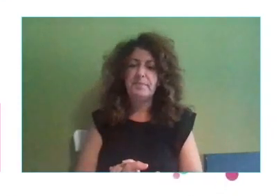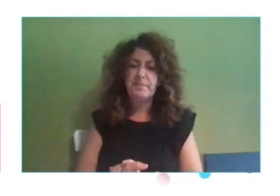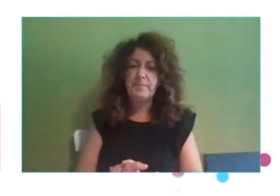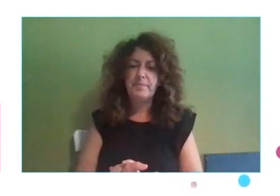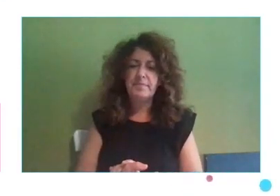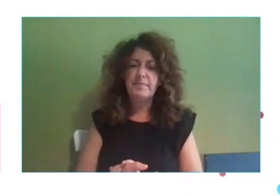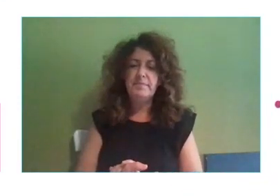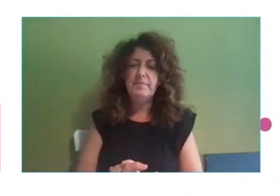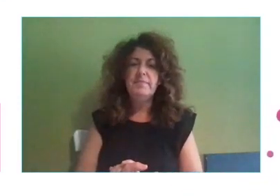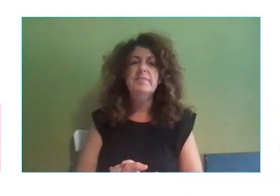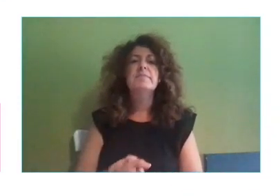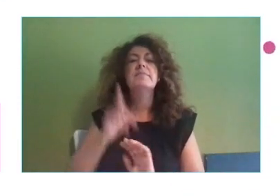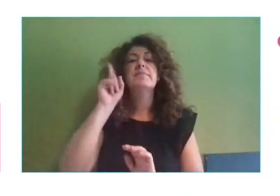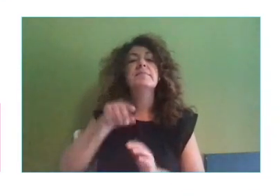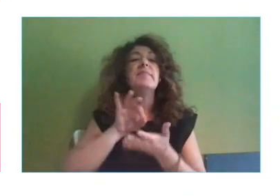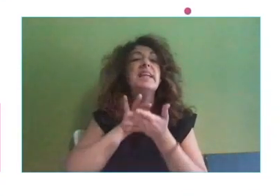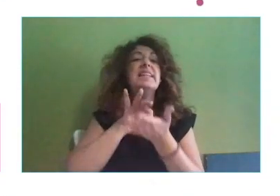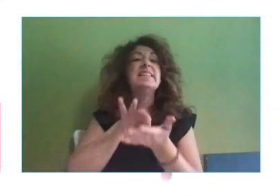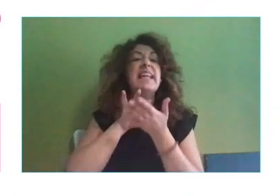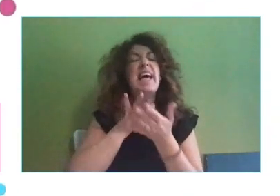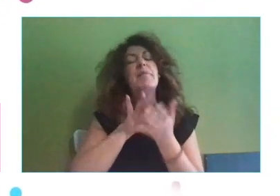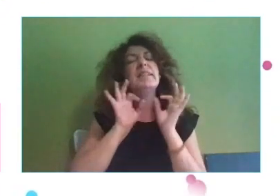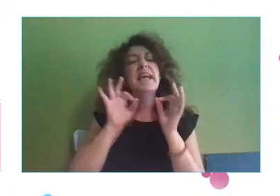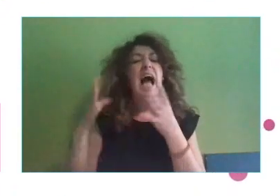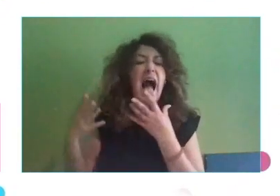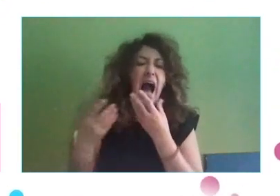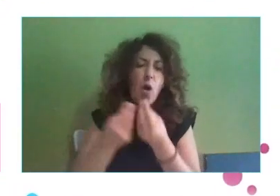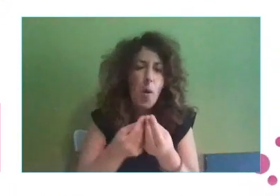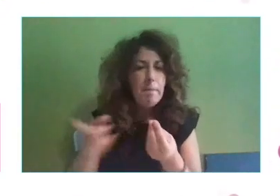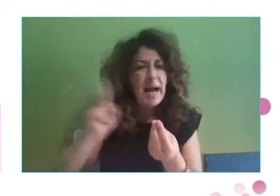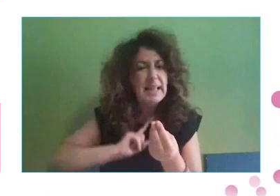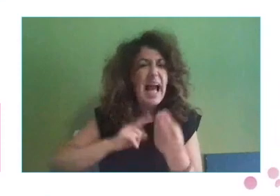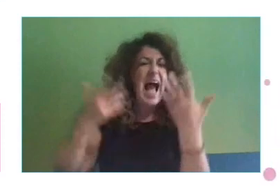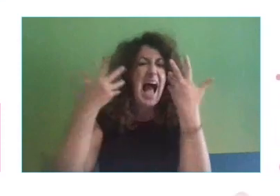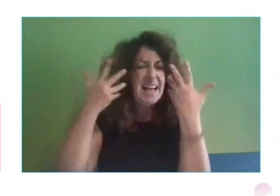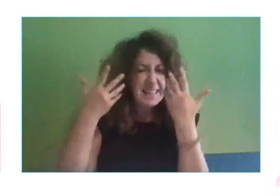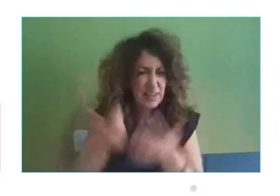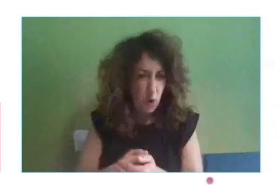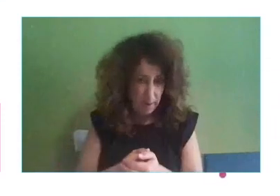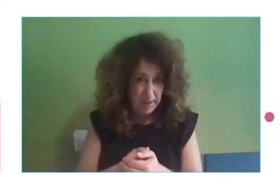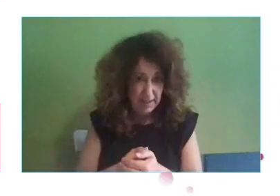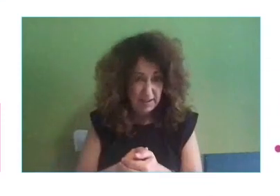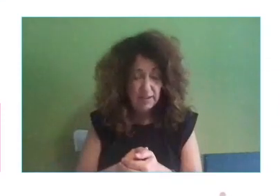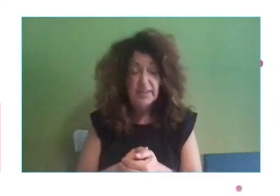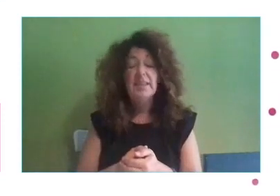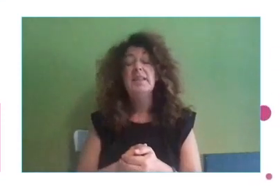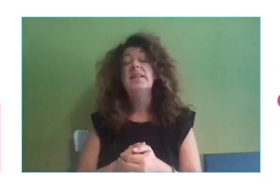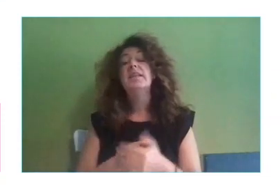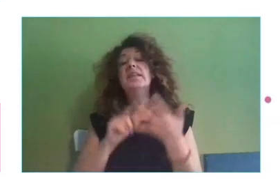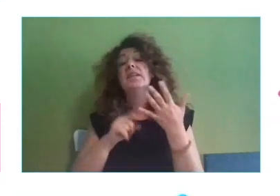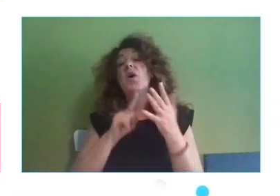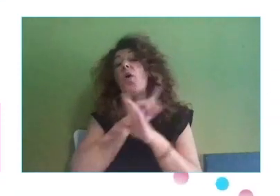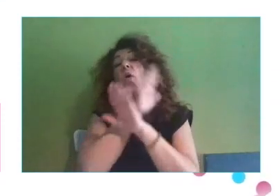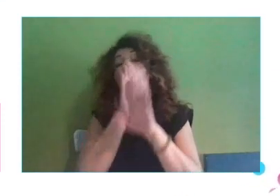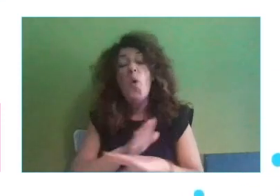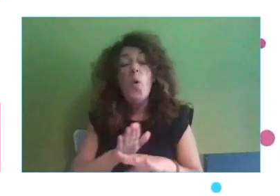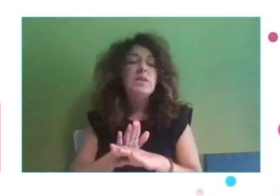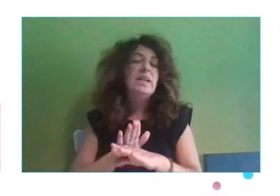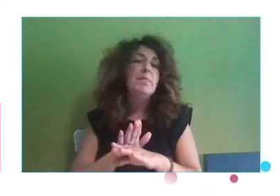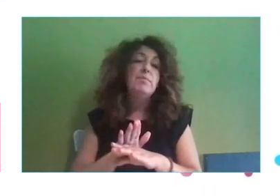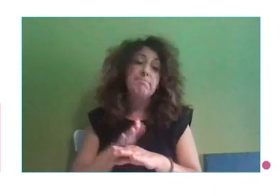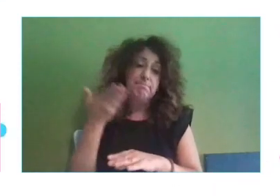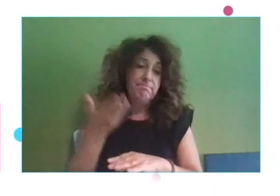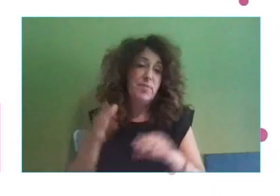gestionados de acompañamiento y asesoramiento a la PyME y, por último, la formación. Y aquí que estamos